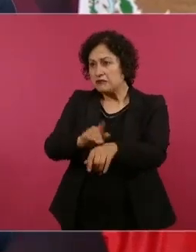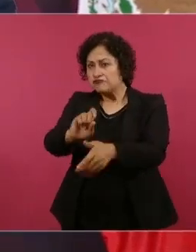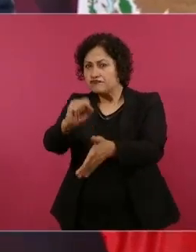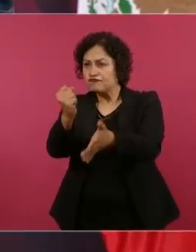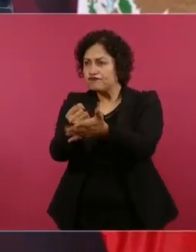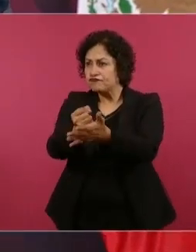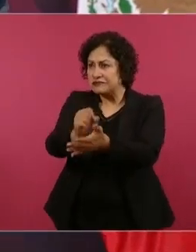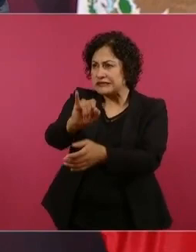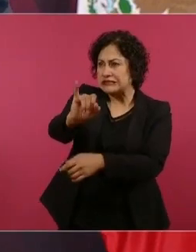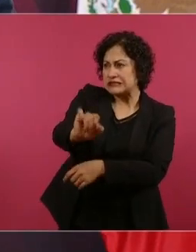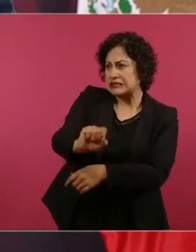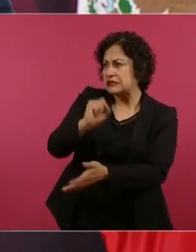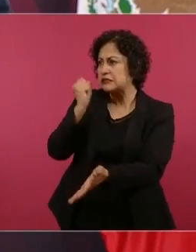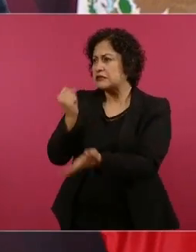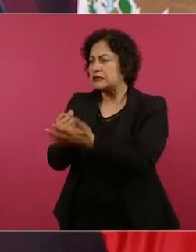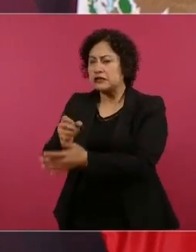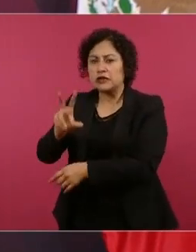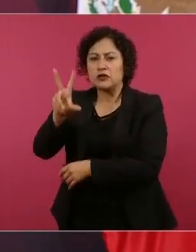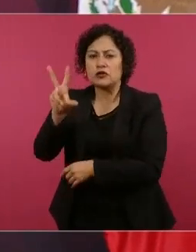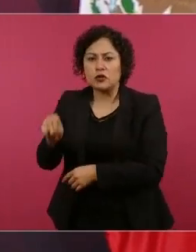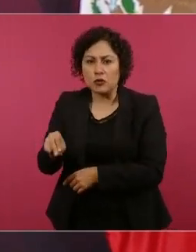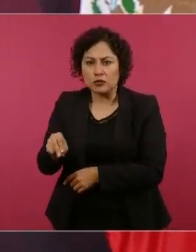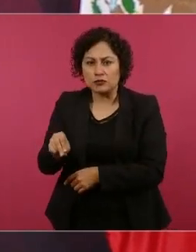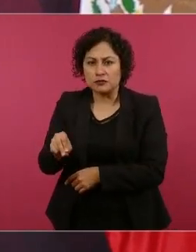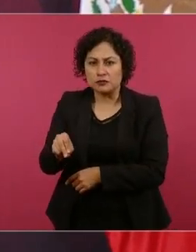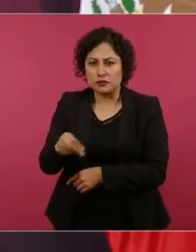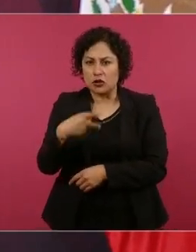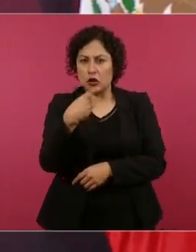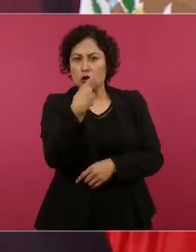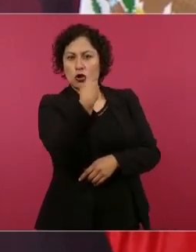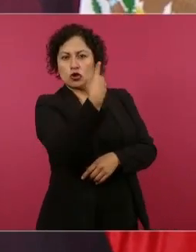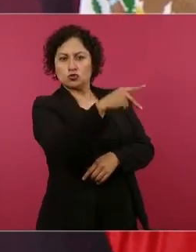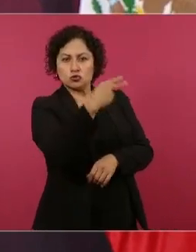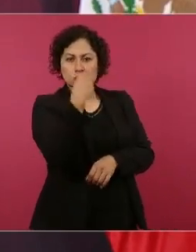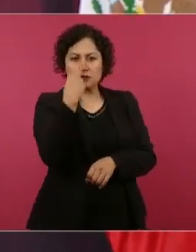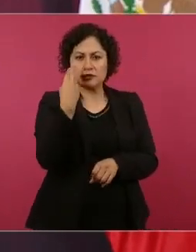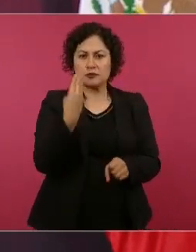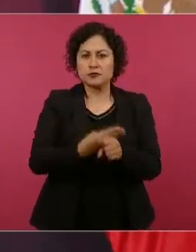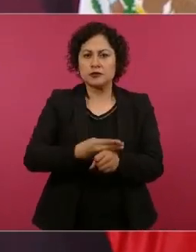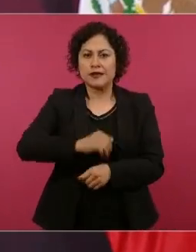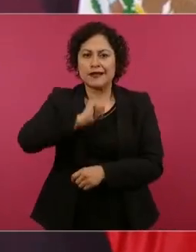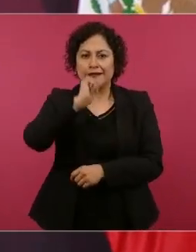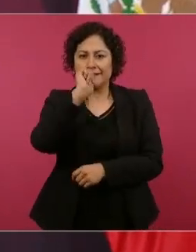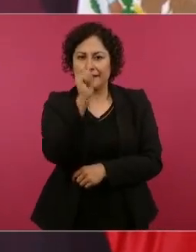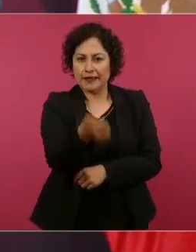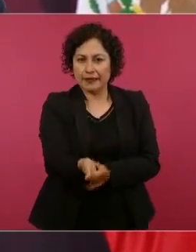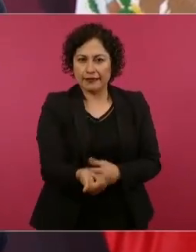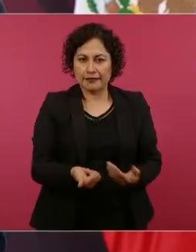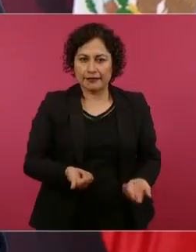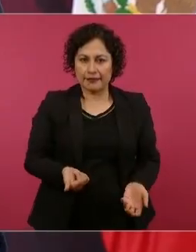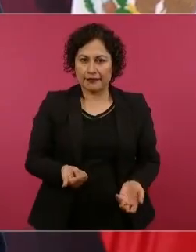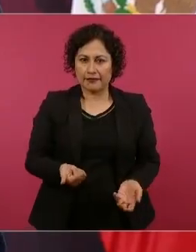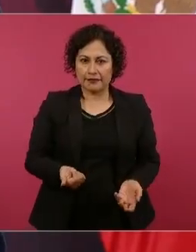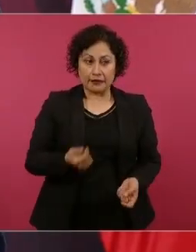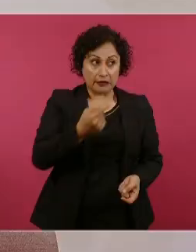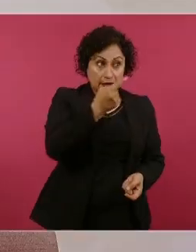cómo se van a meter a la vida interna de otro país.